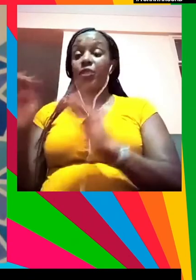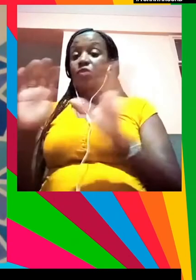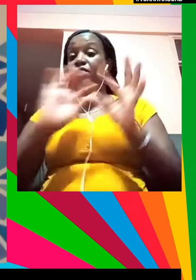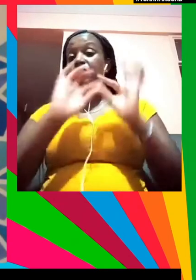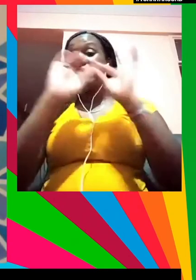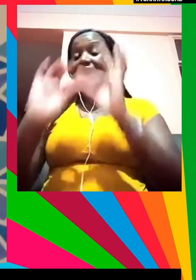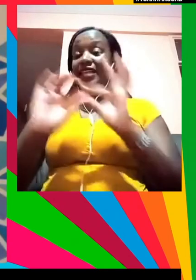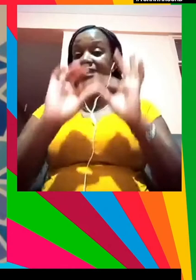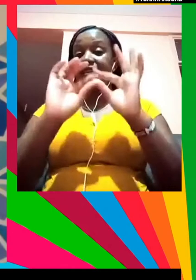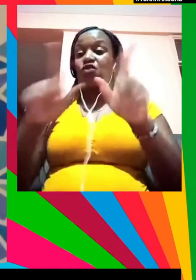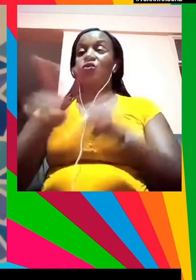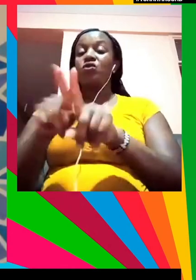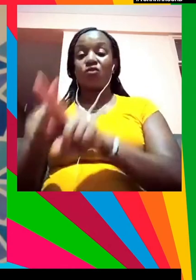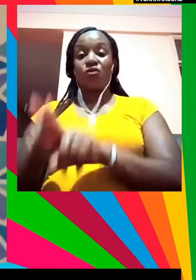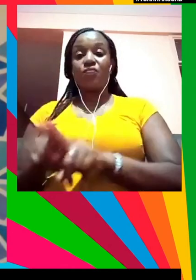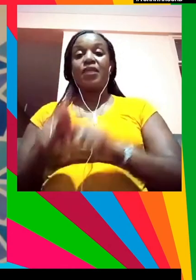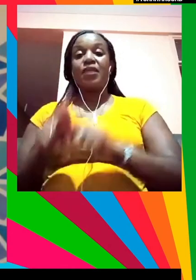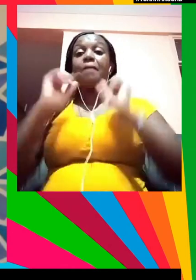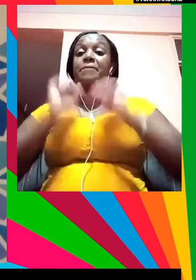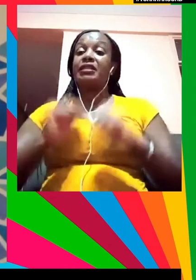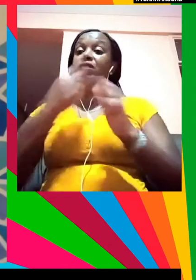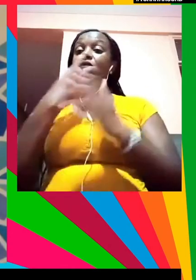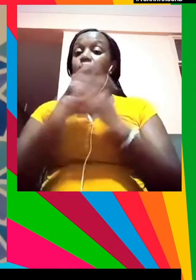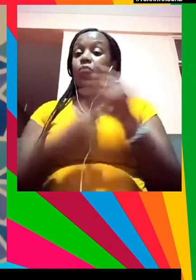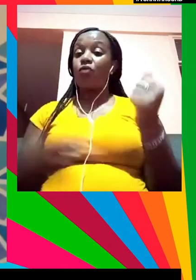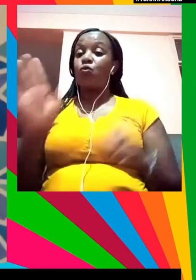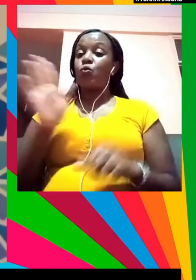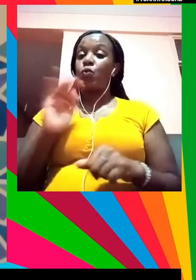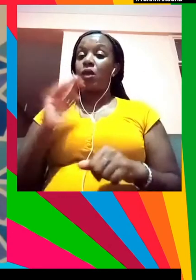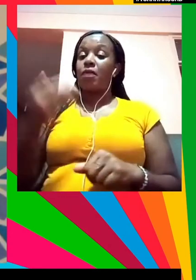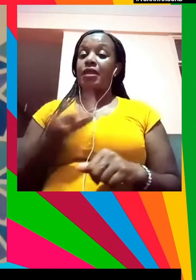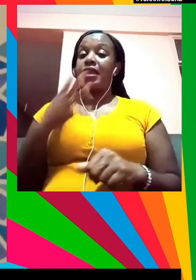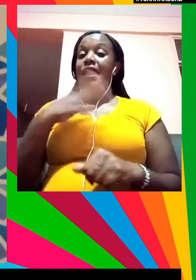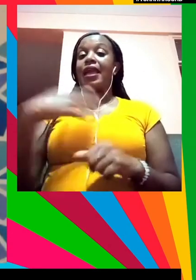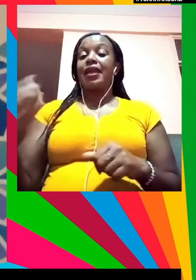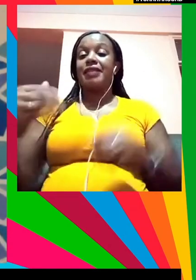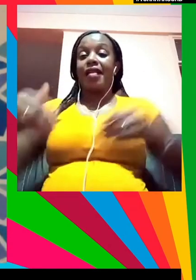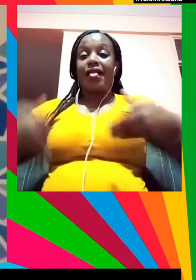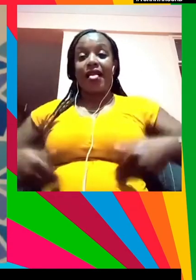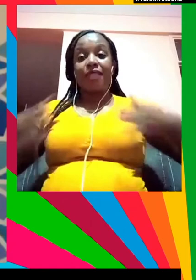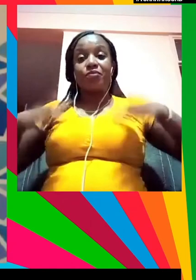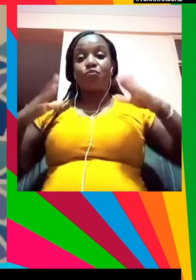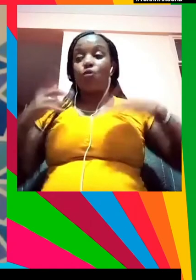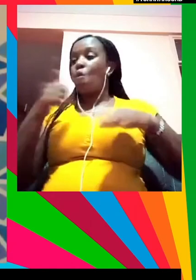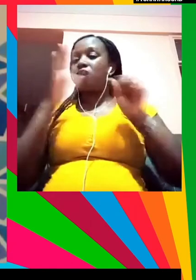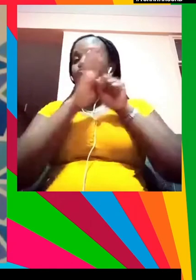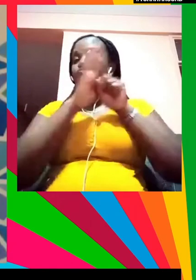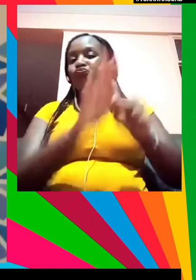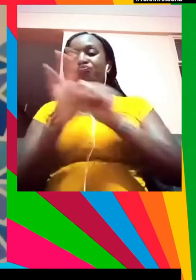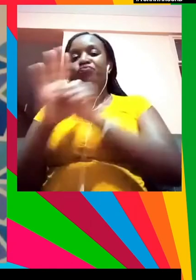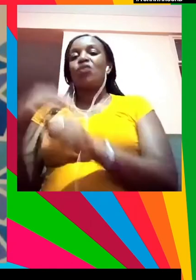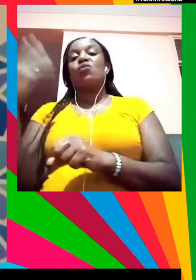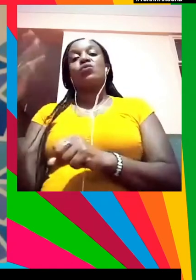y cada vez más vemos la capacidad de jóvenes y mujeres que han de estar en la mesa